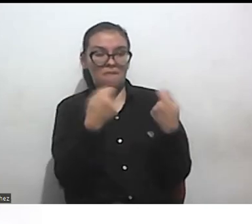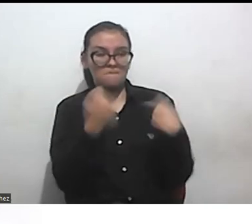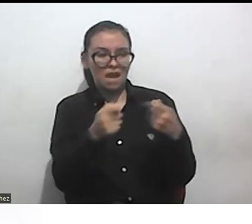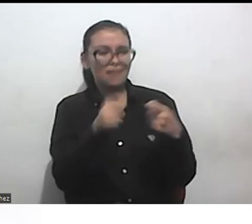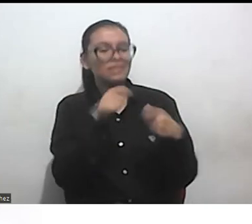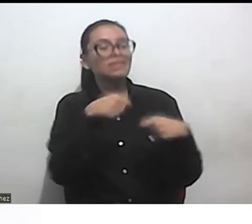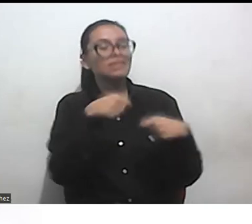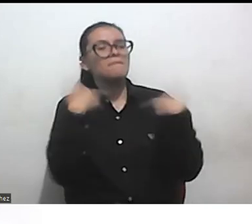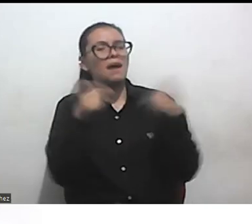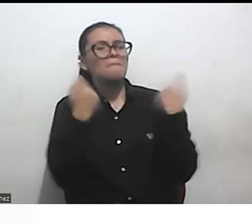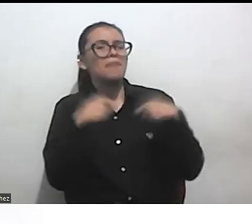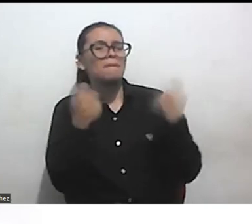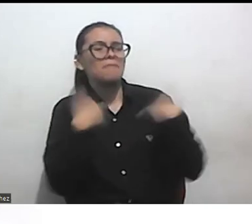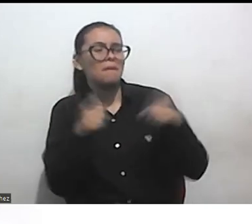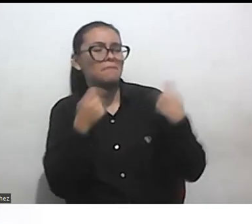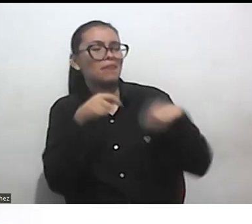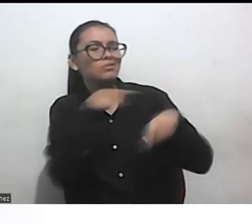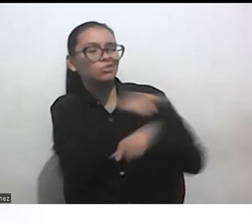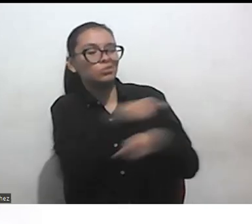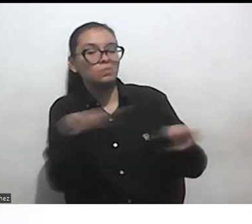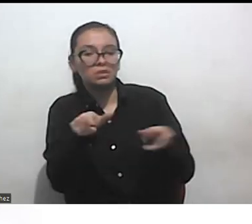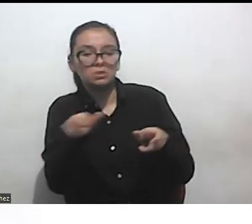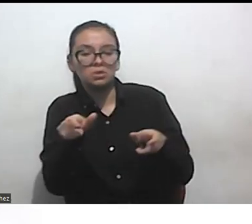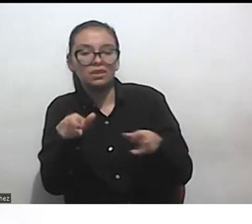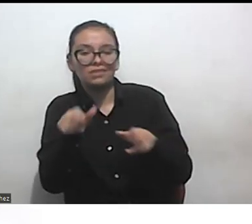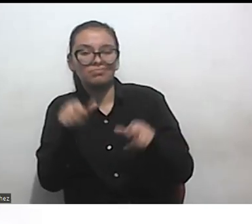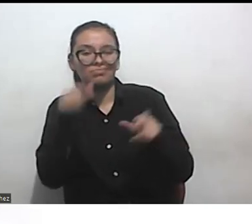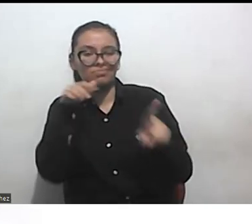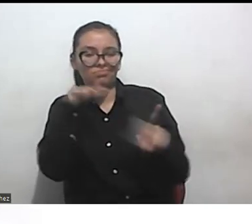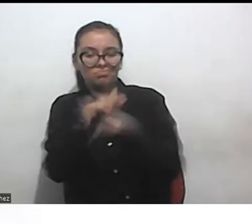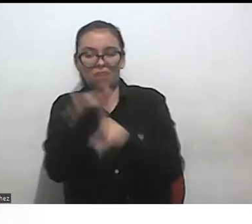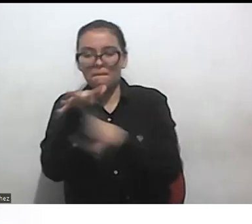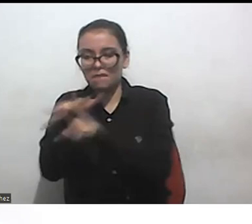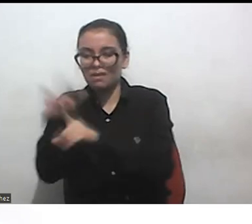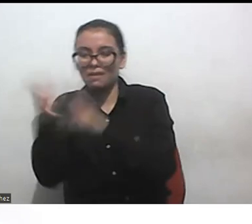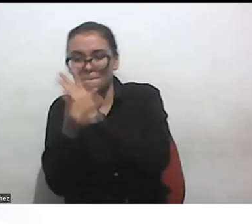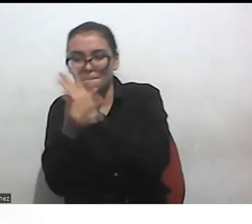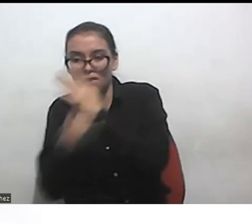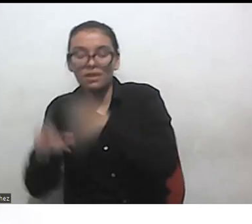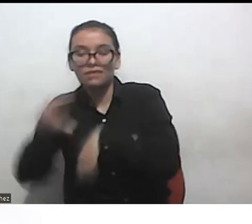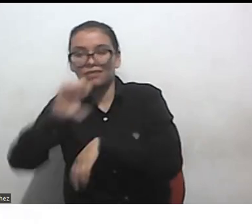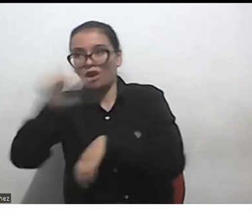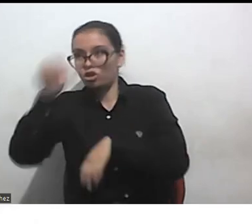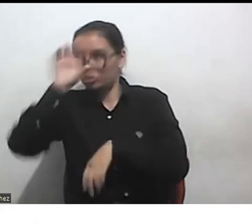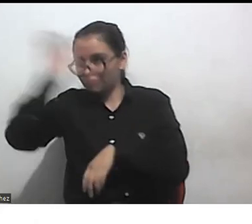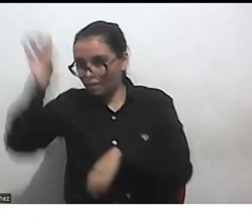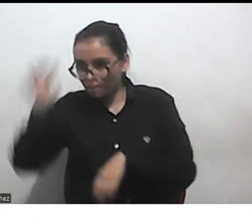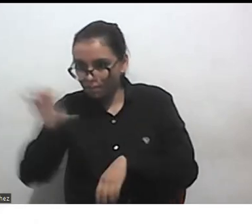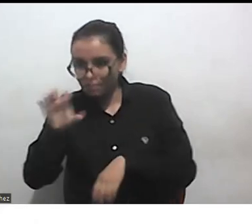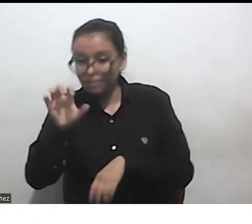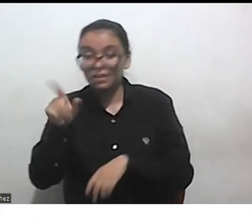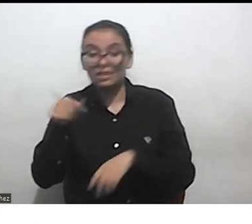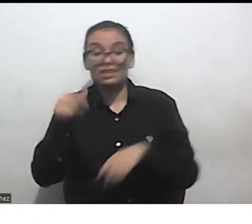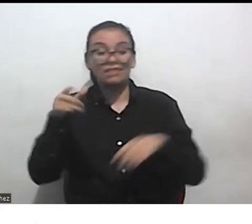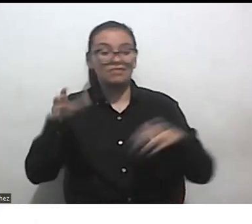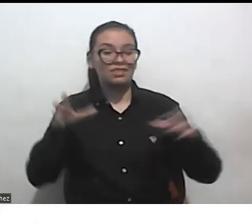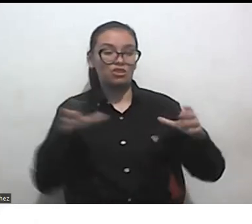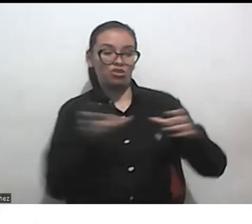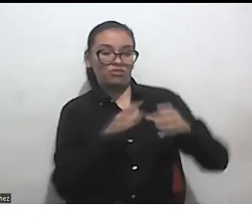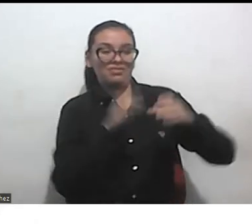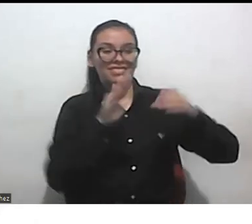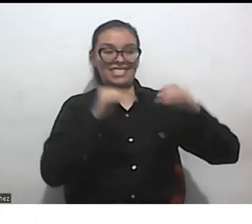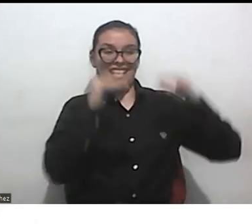que afectó al resto de los países y mientras más exclusivo se vuelve el ámbito en el cual estamos